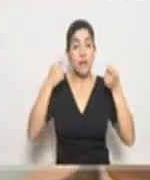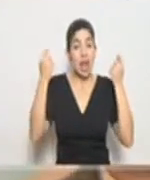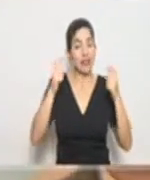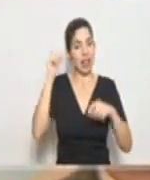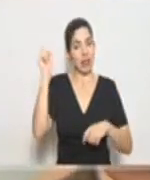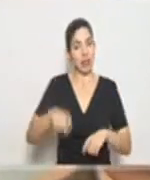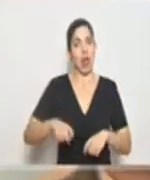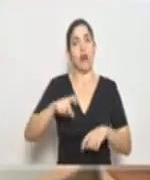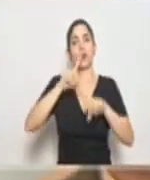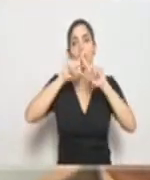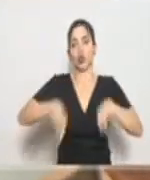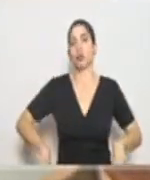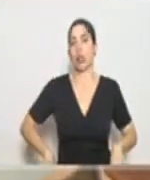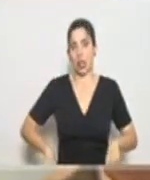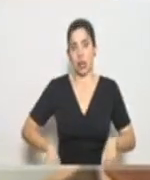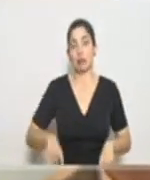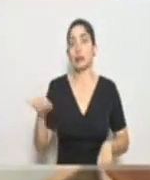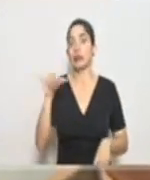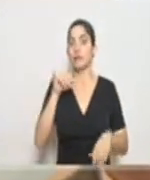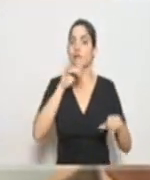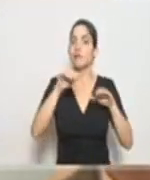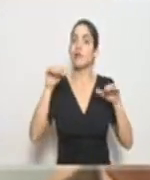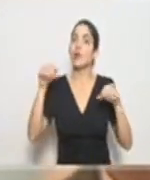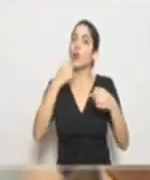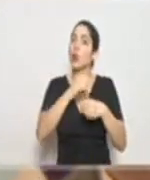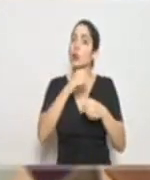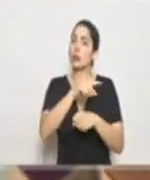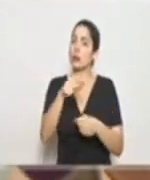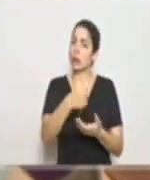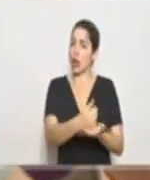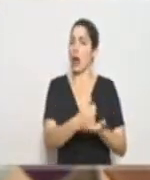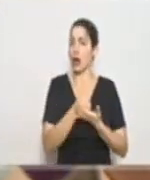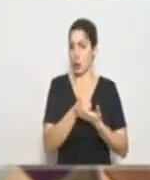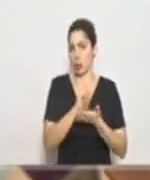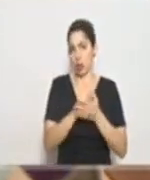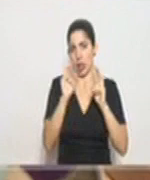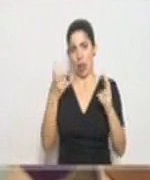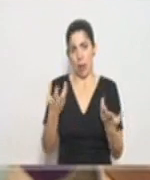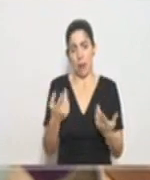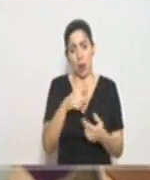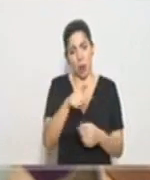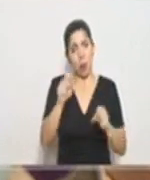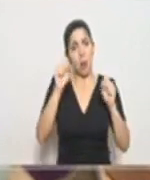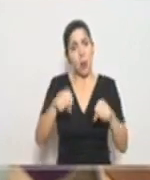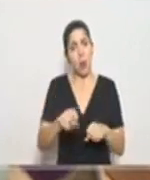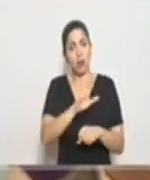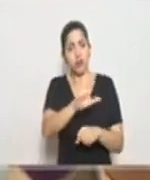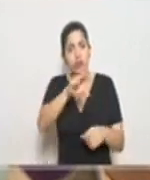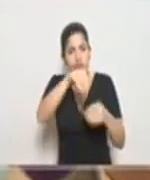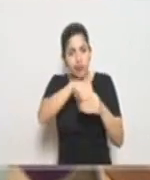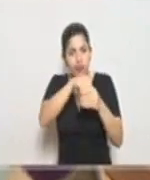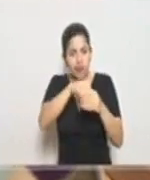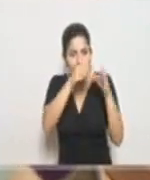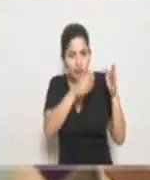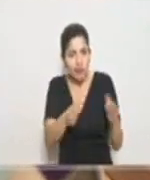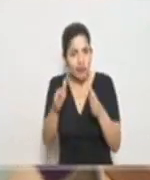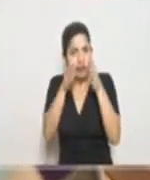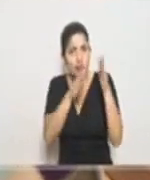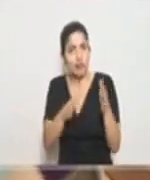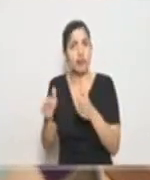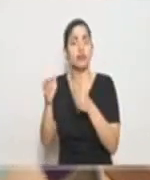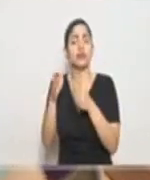eso debe suspenderse. También llamamos a las municipalidades a que nos ayuden en ese sentido, de que puedan hacer su organización interna y